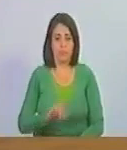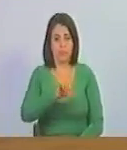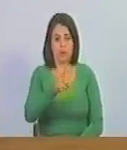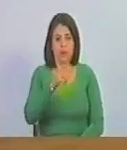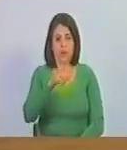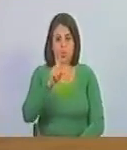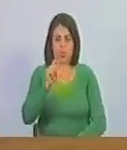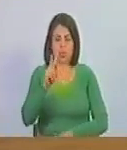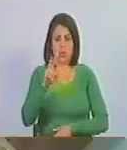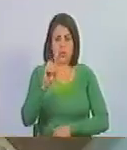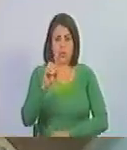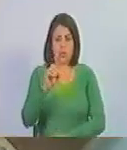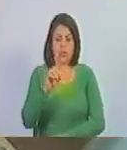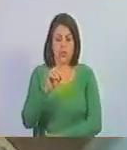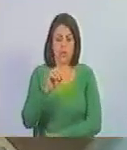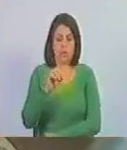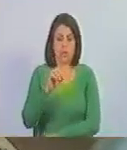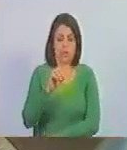Gustavo Villapol.